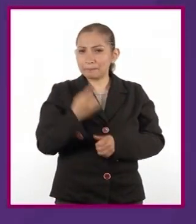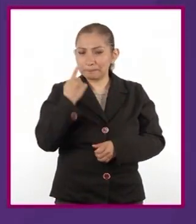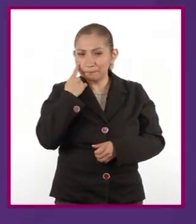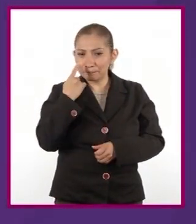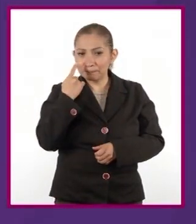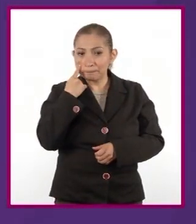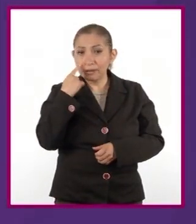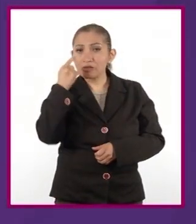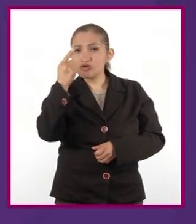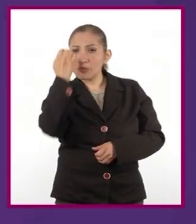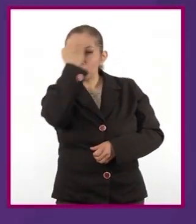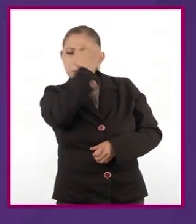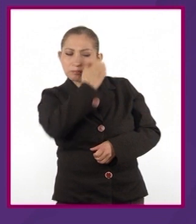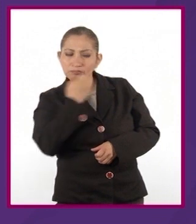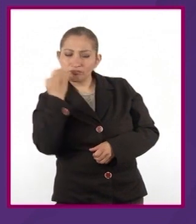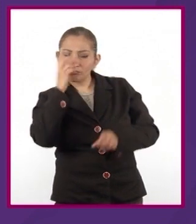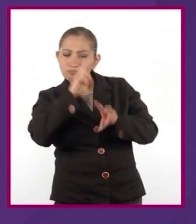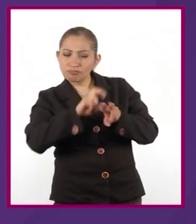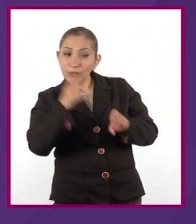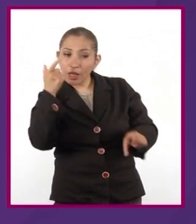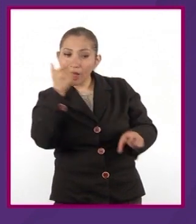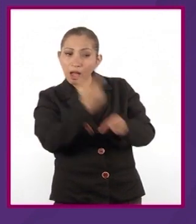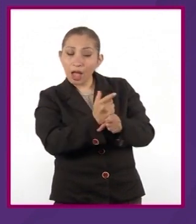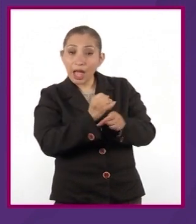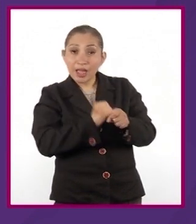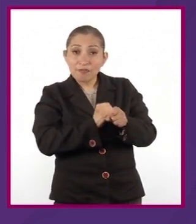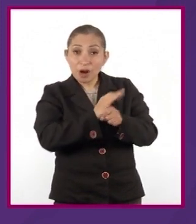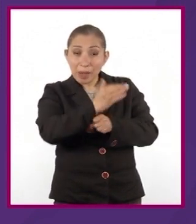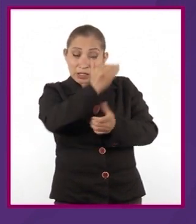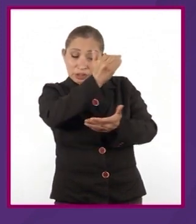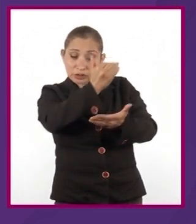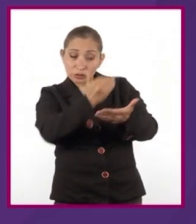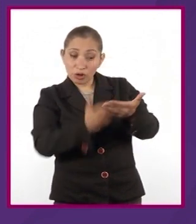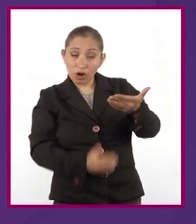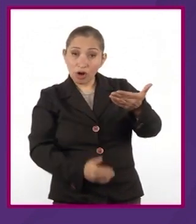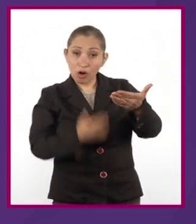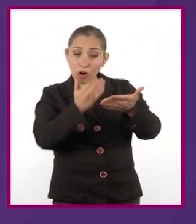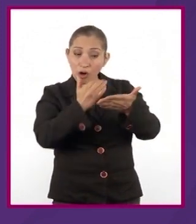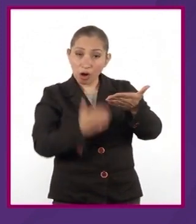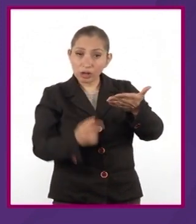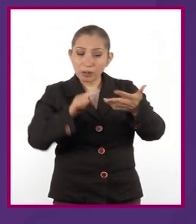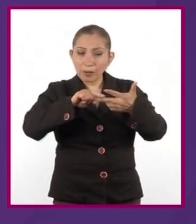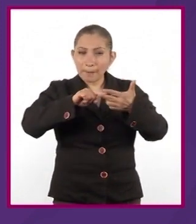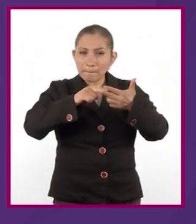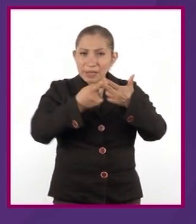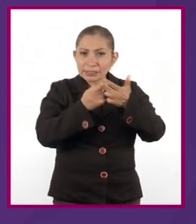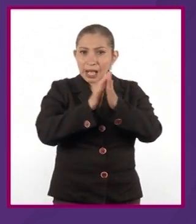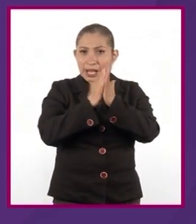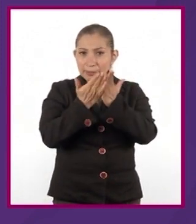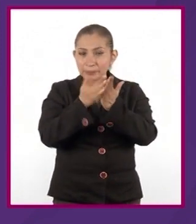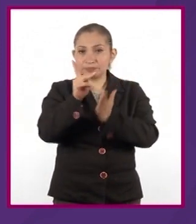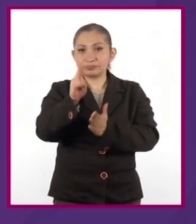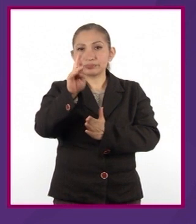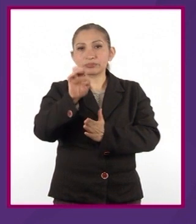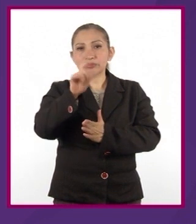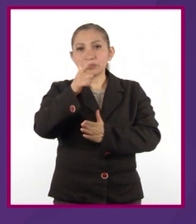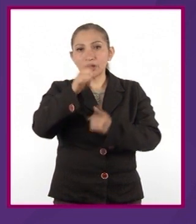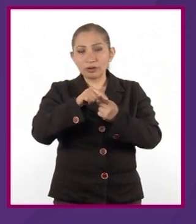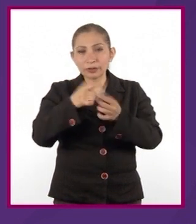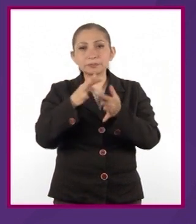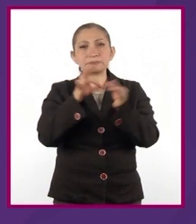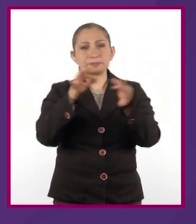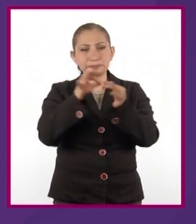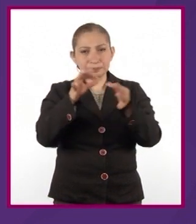analiza e identifica la información presentada en textos introductorios, prólogos, reseñas,